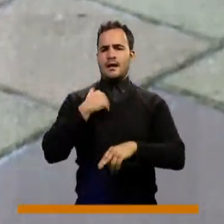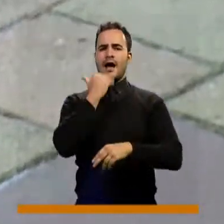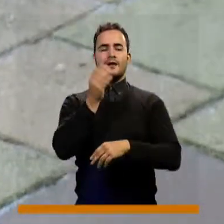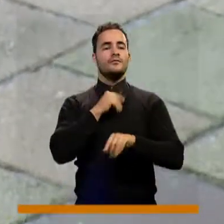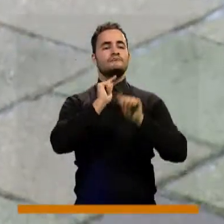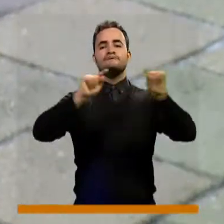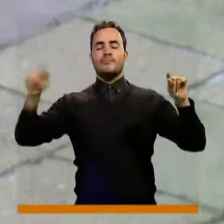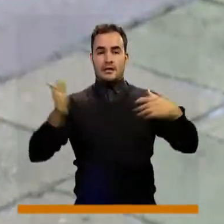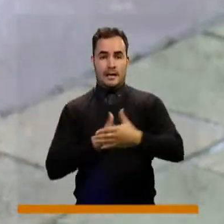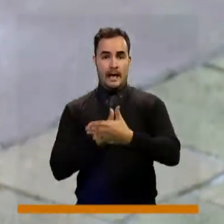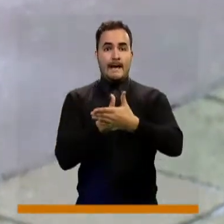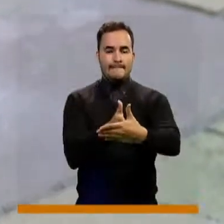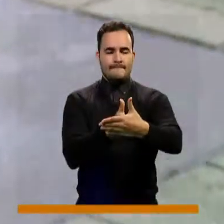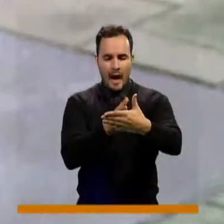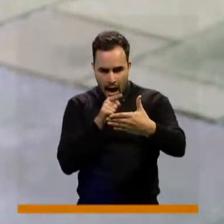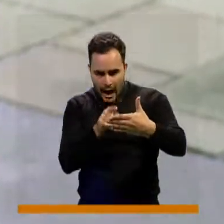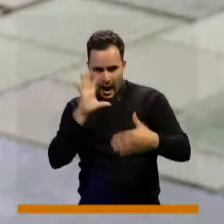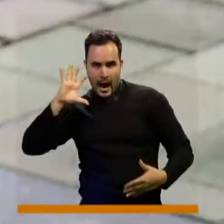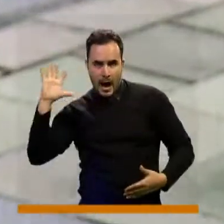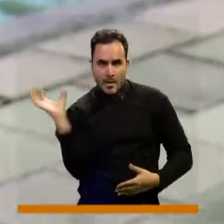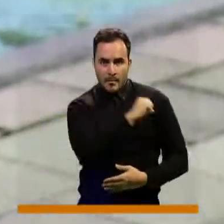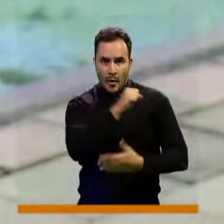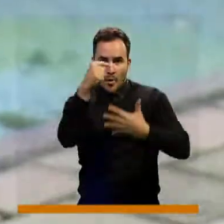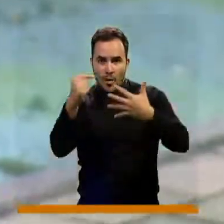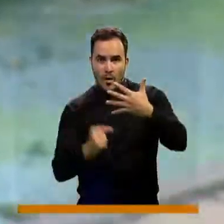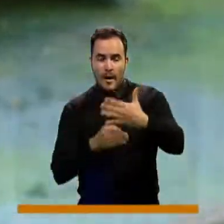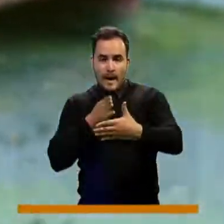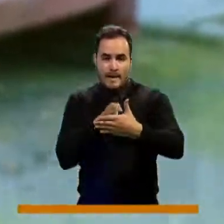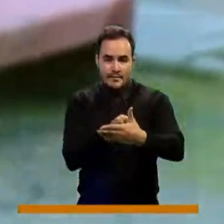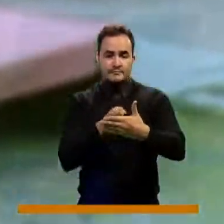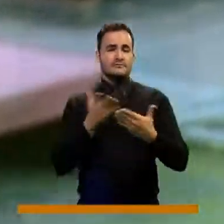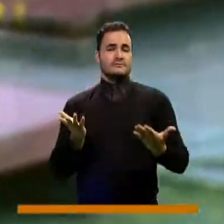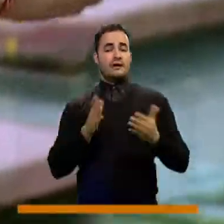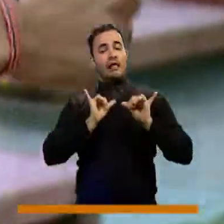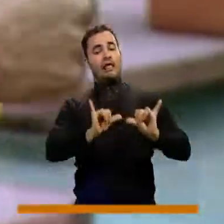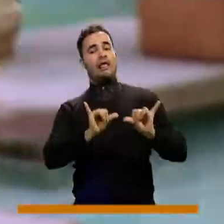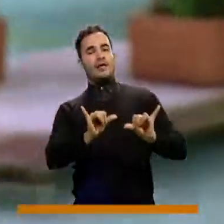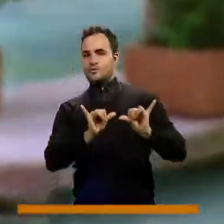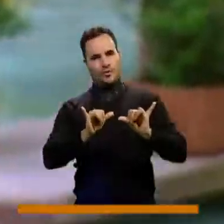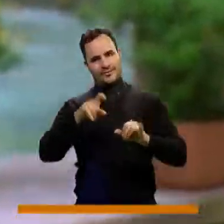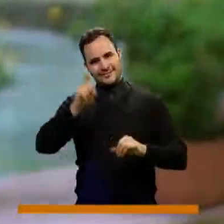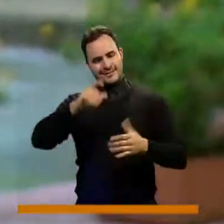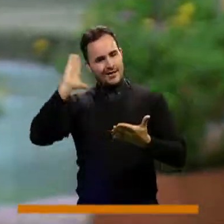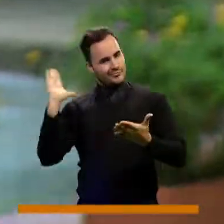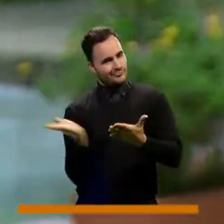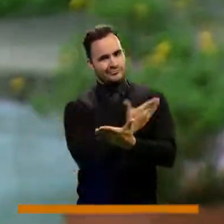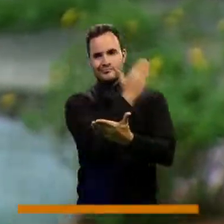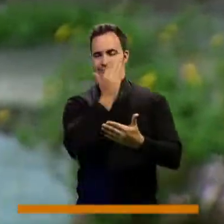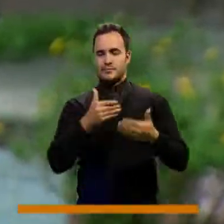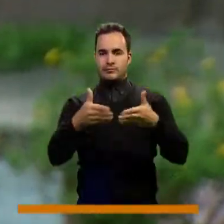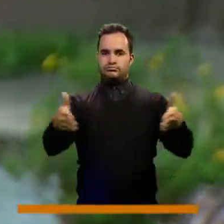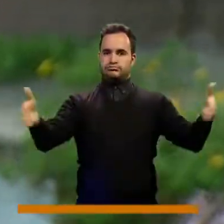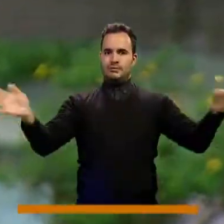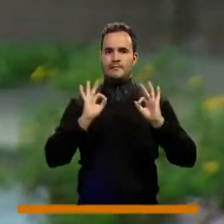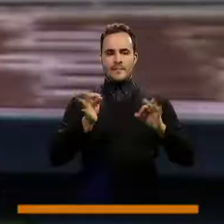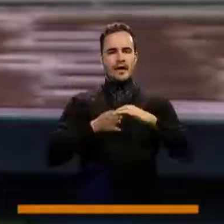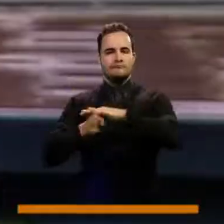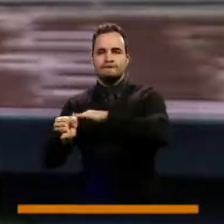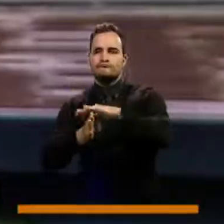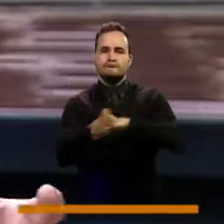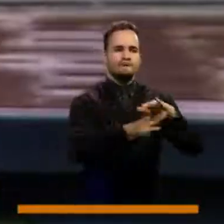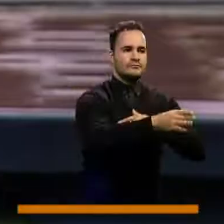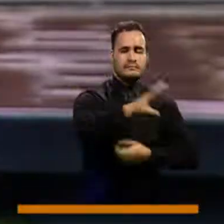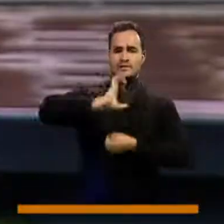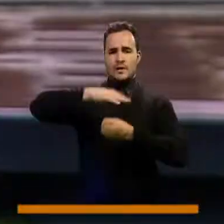identificarlas, pero hay que eliminarlas y construir oportunidades para las personas con discapacidad y que puedan desarrollar su plan de vida